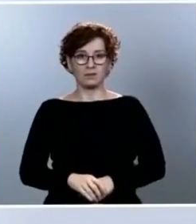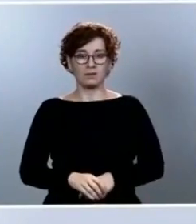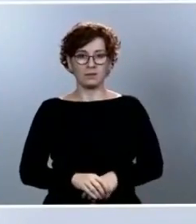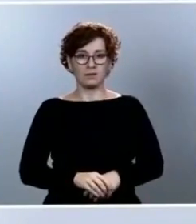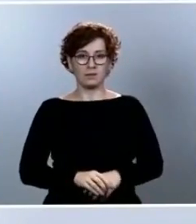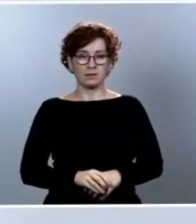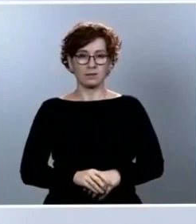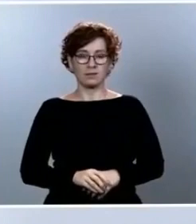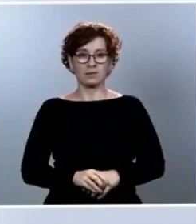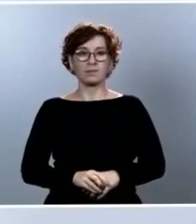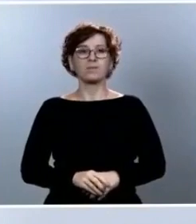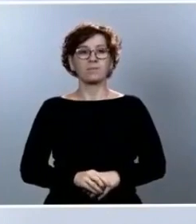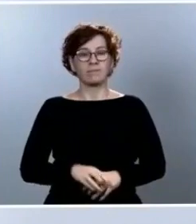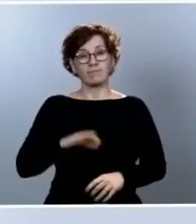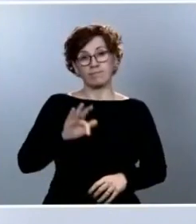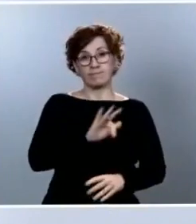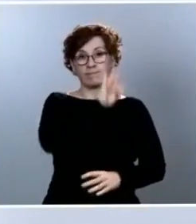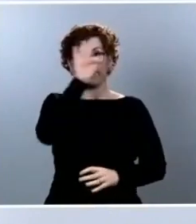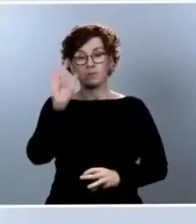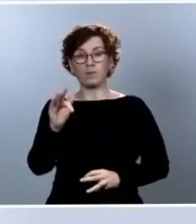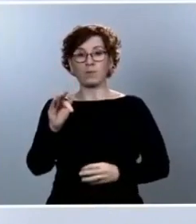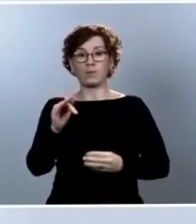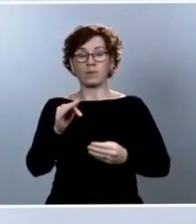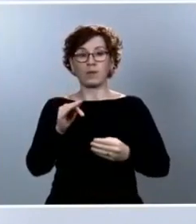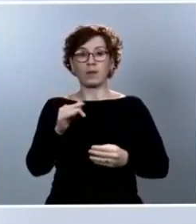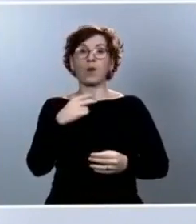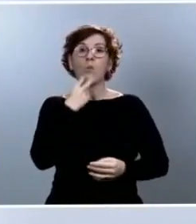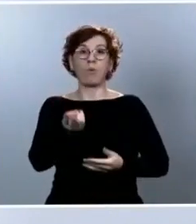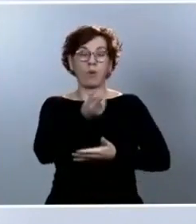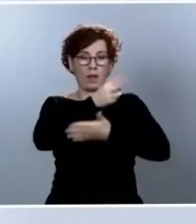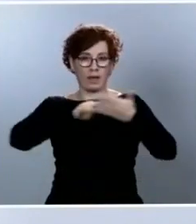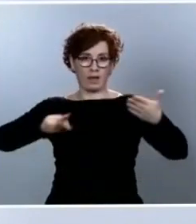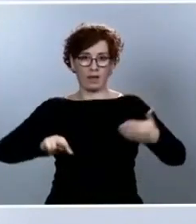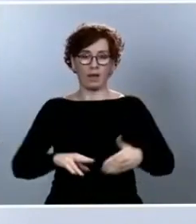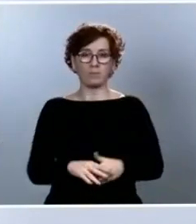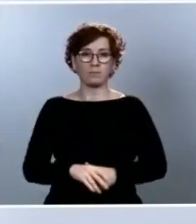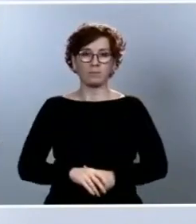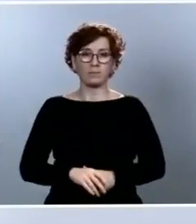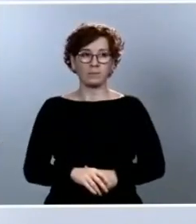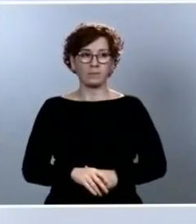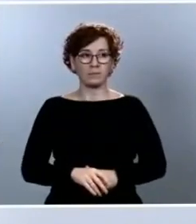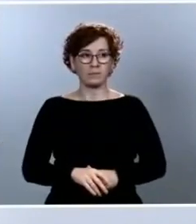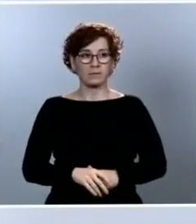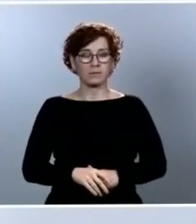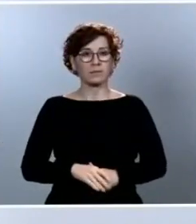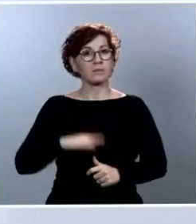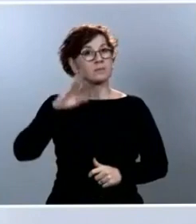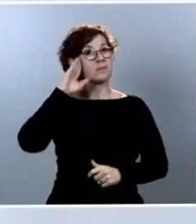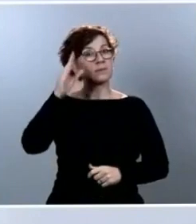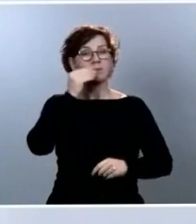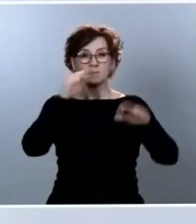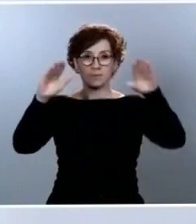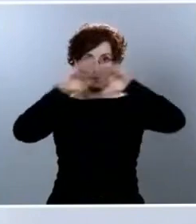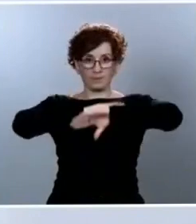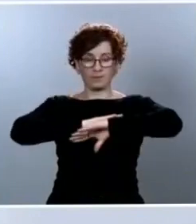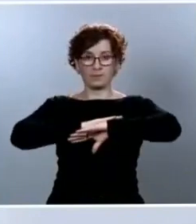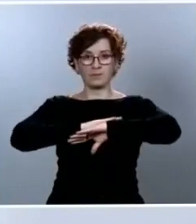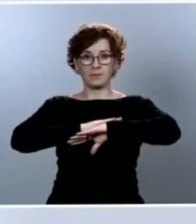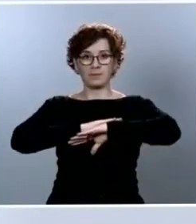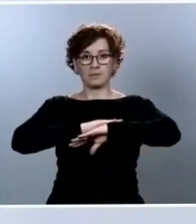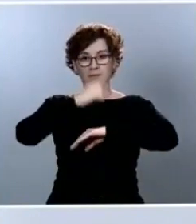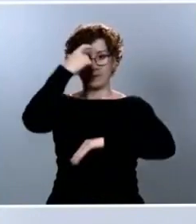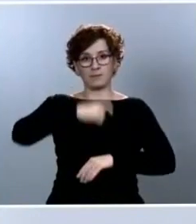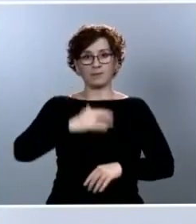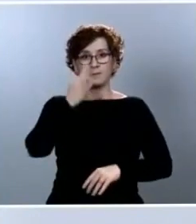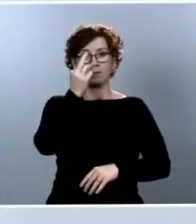Pasamos ahora a la voz de Galicia. Adelante, la voz de Galicia. Hola, muy buenas noches, presidente. ¿Qué tal? Soy Fran Balado, de la voz de